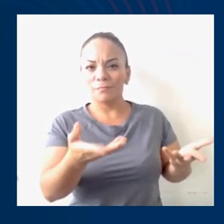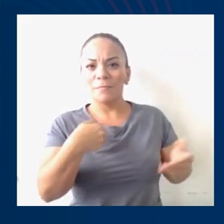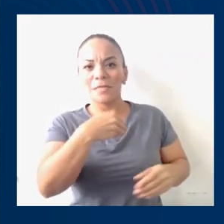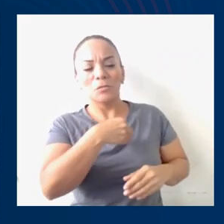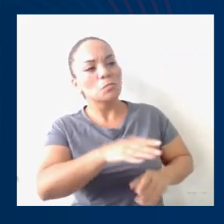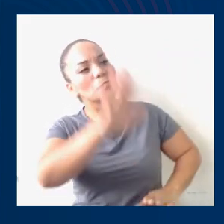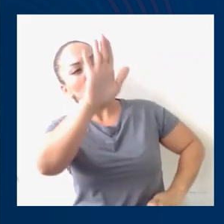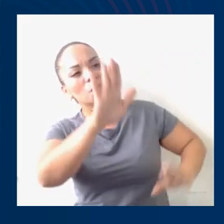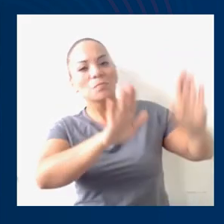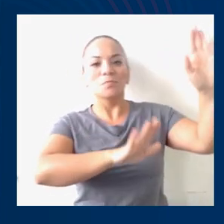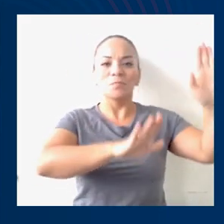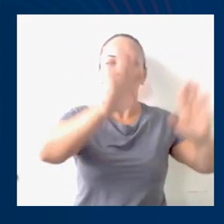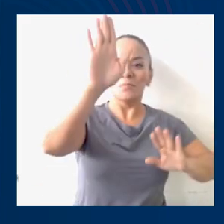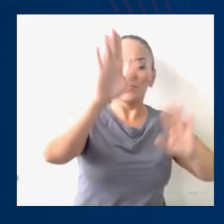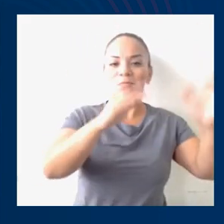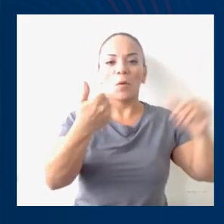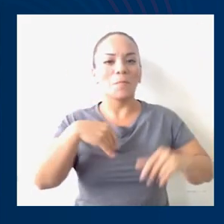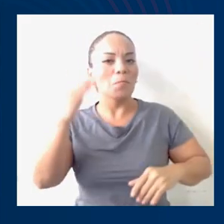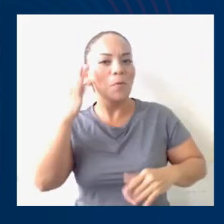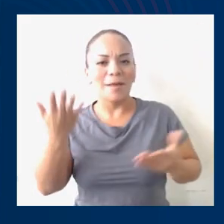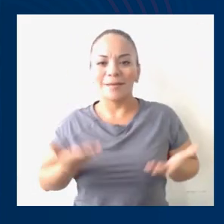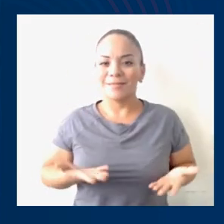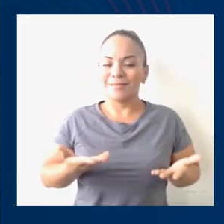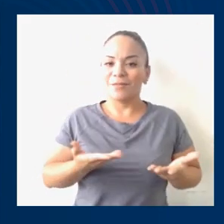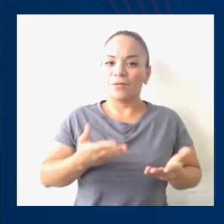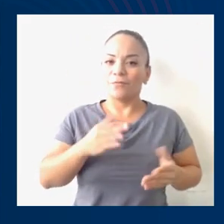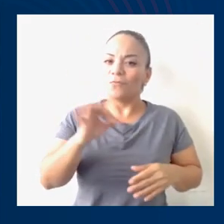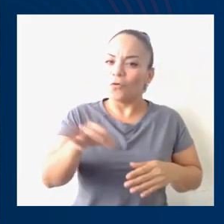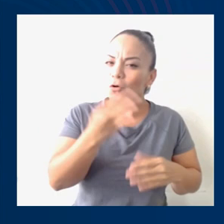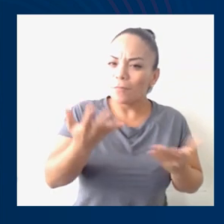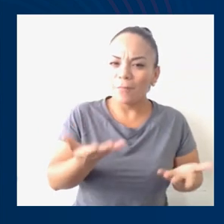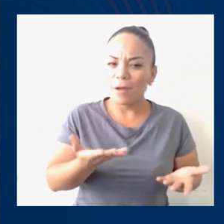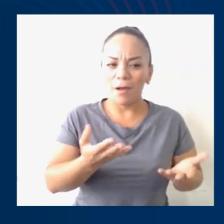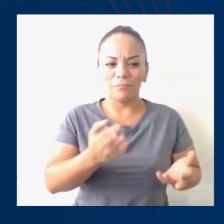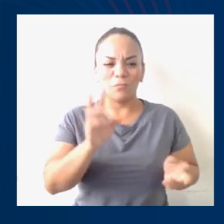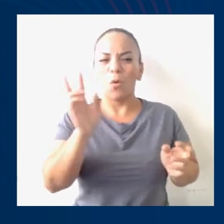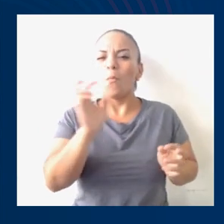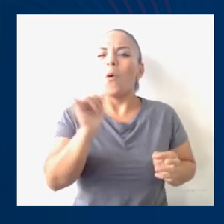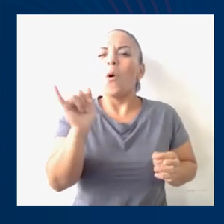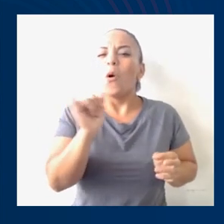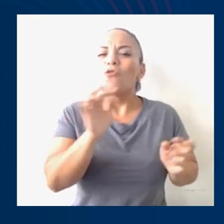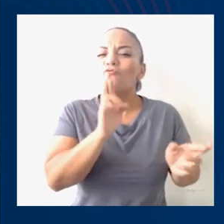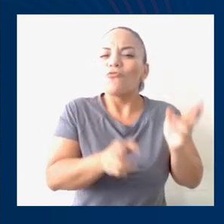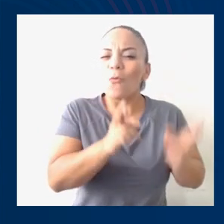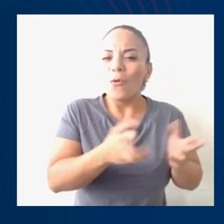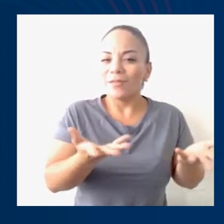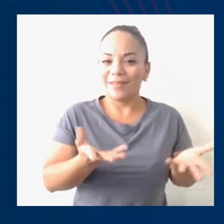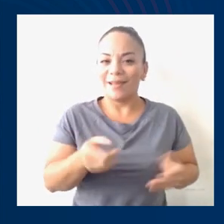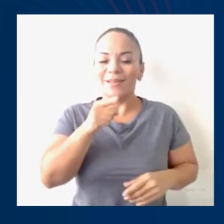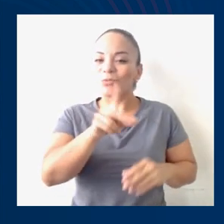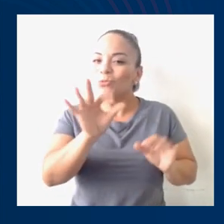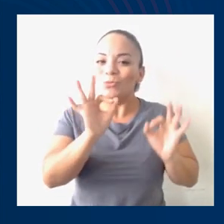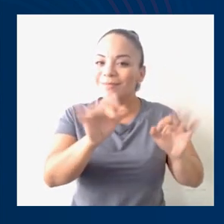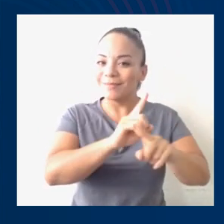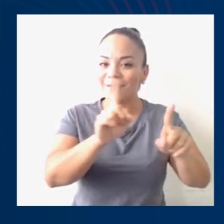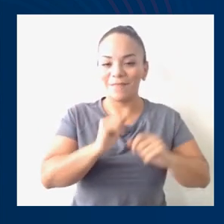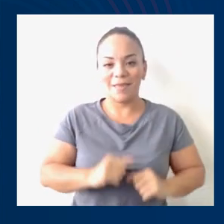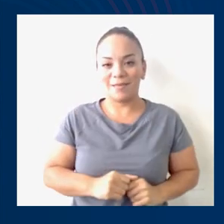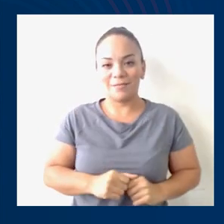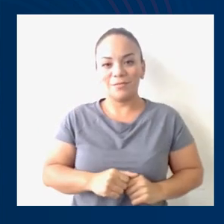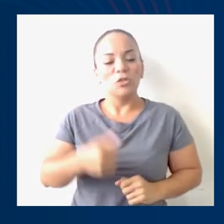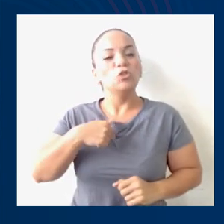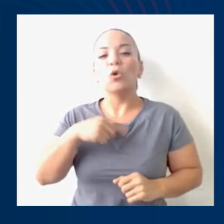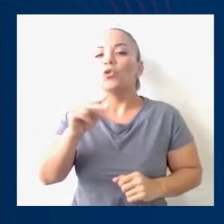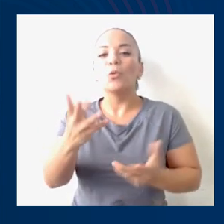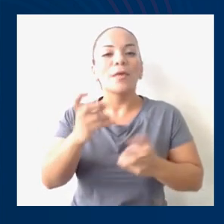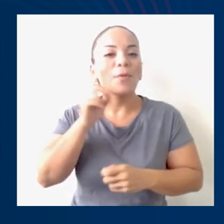escenario y los ministros levantan la mano y las ministras también, de una manera como un robot. Pero eso no,